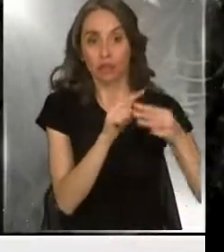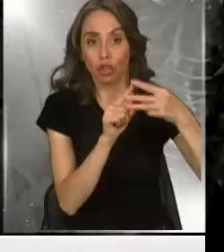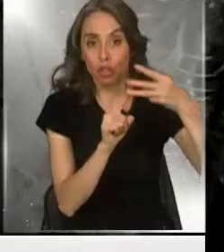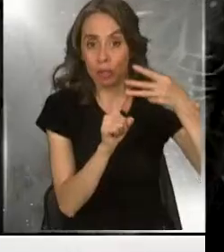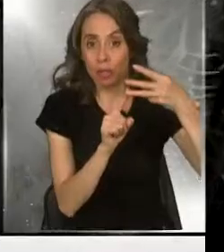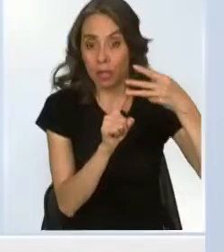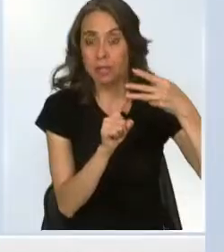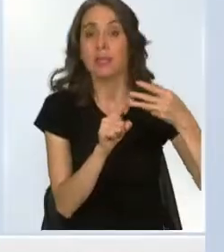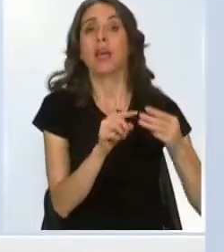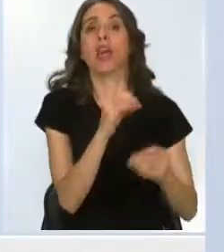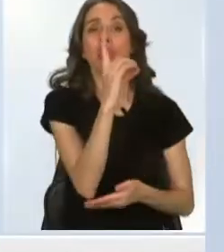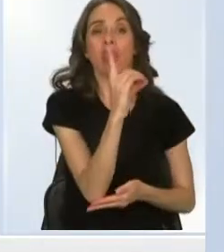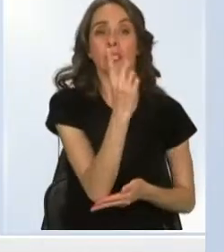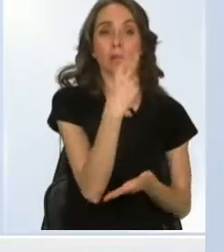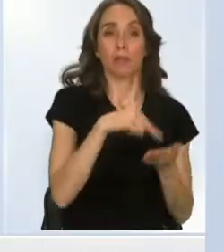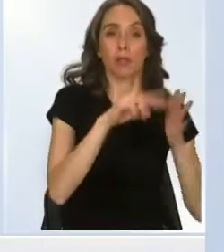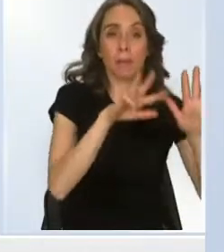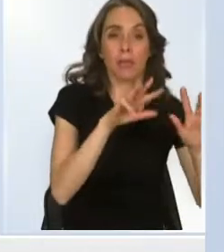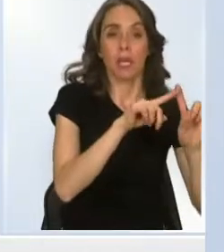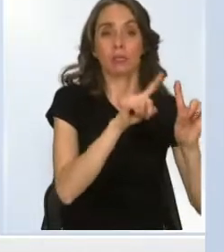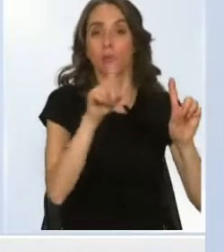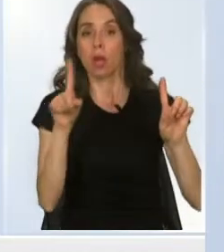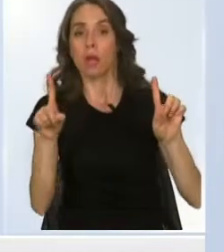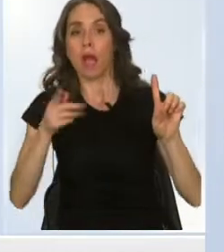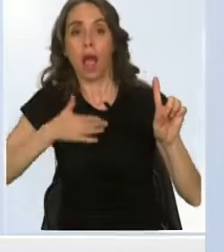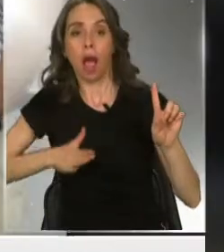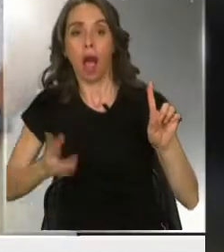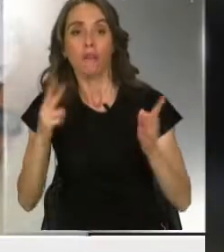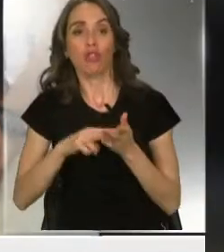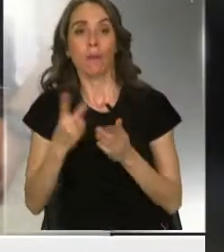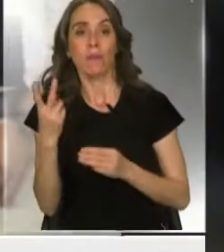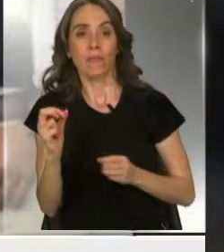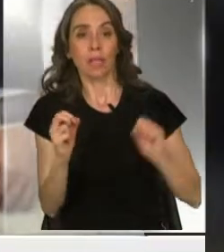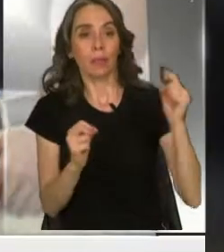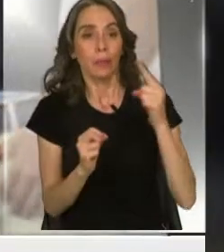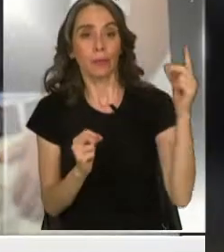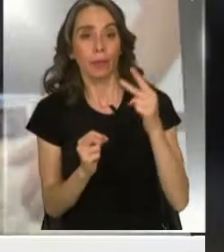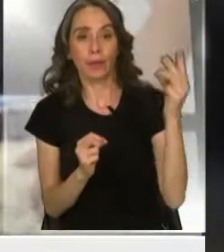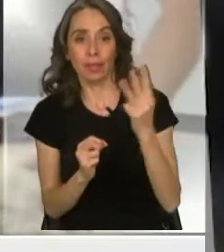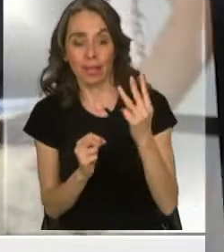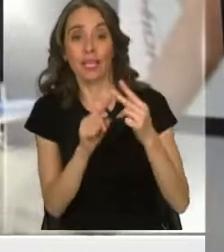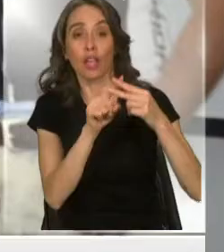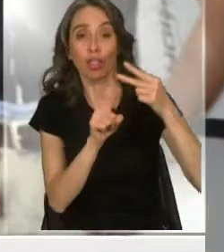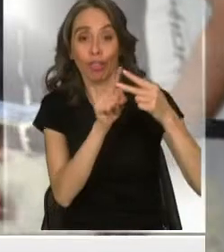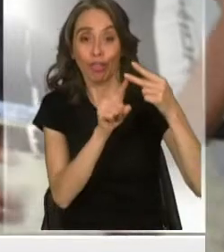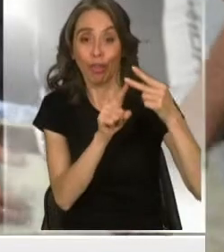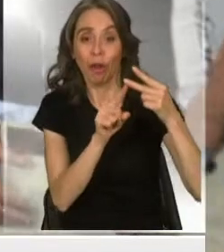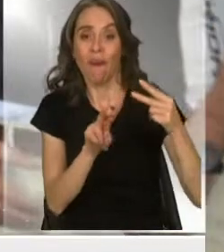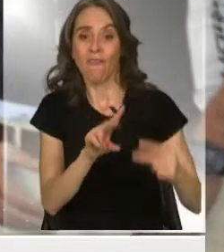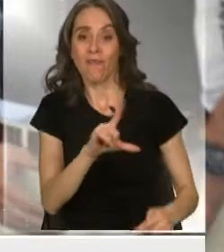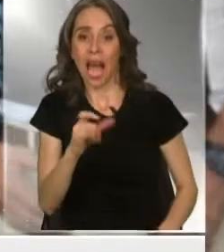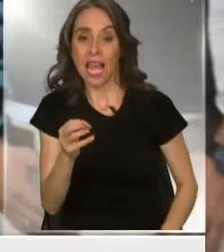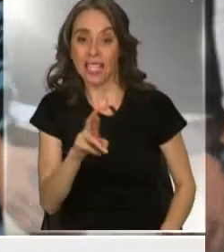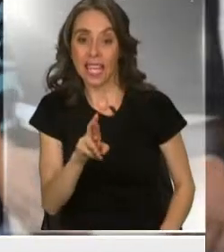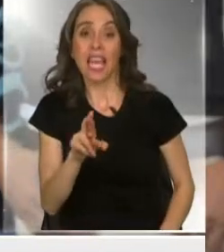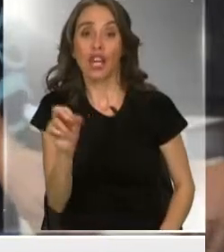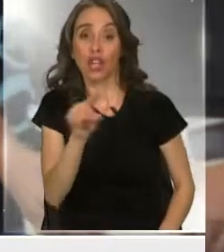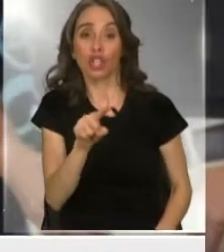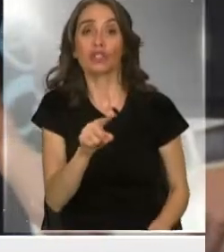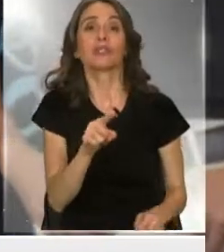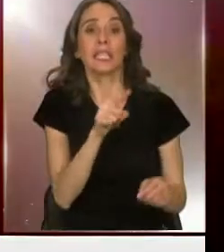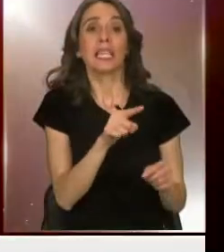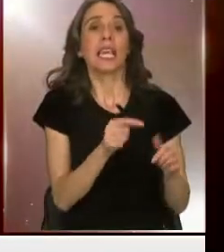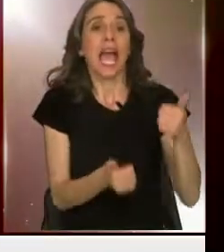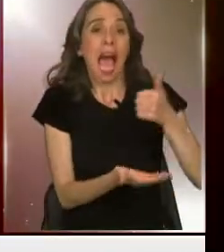ocurridos entre diciembre de 2019 y abril de 2020. En dos de ellos, Vallejos, actuando como alcalde